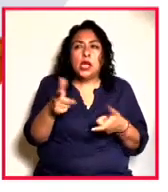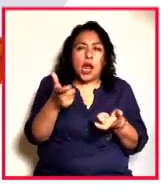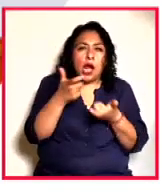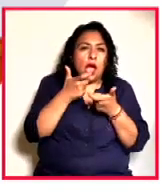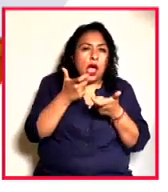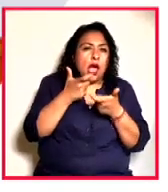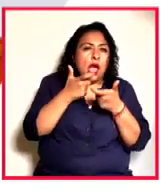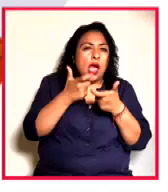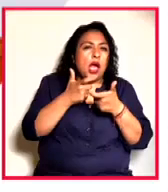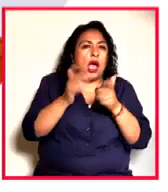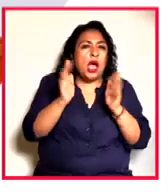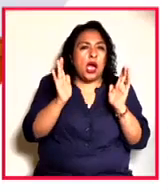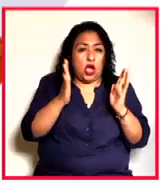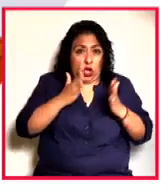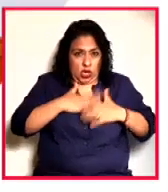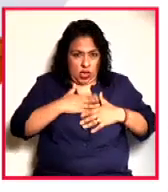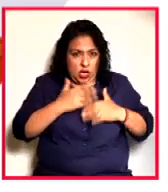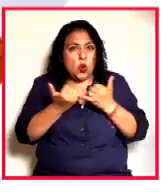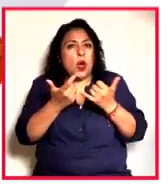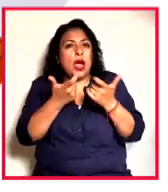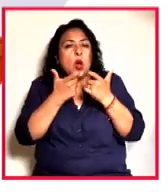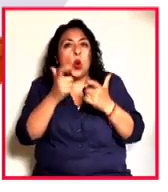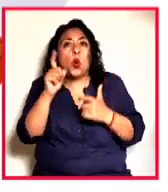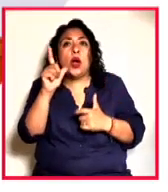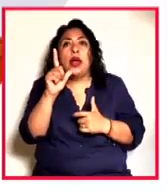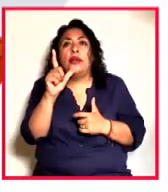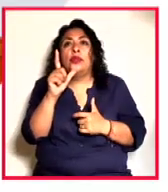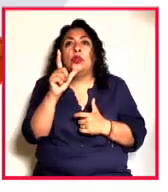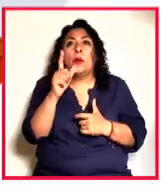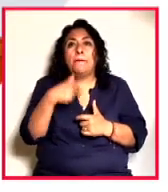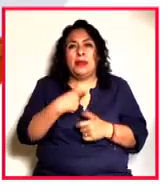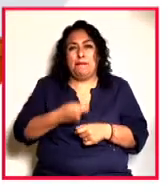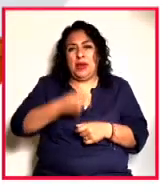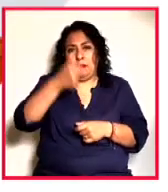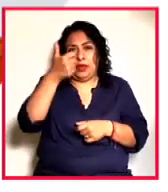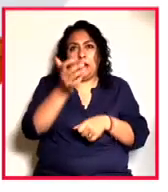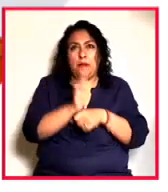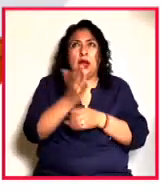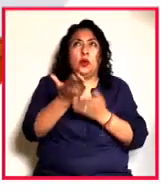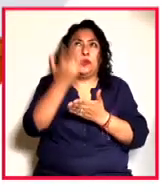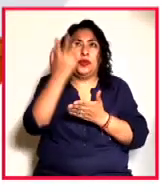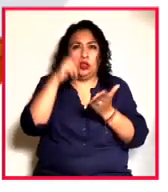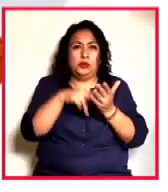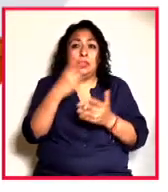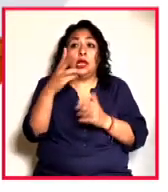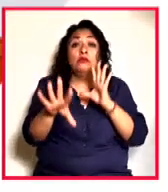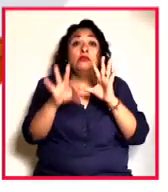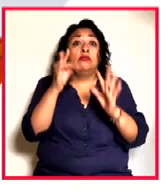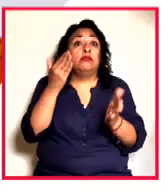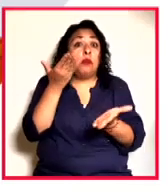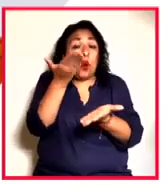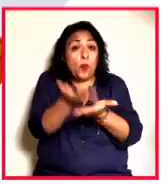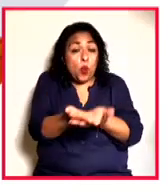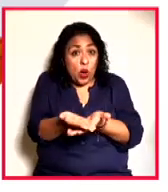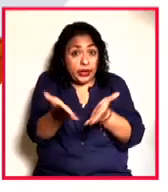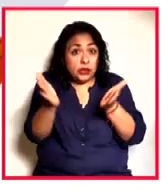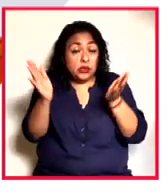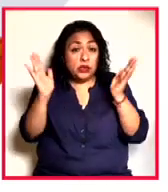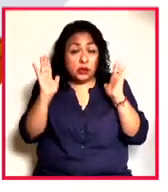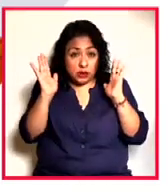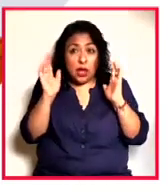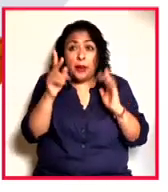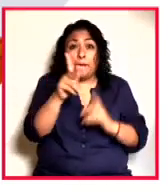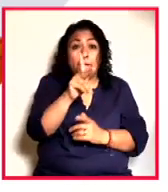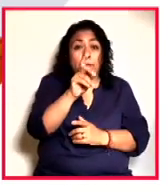nosotros nos reíamos la vez que Mil Nubes, mi primera película allá en el 2003, estuvo nominada, ¿no? Y que Pedro